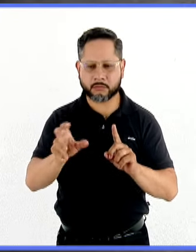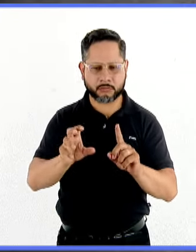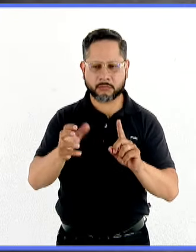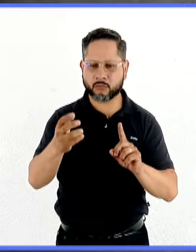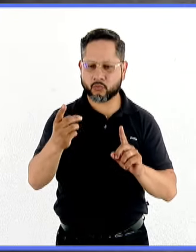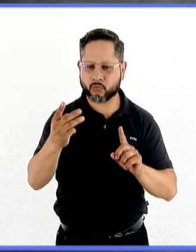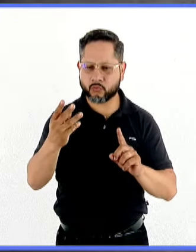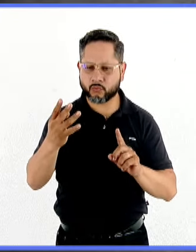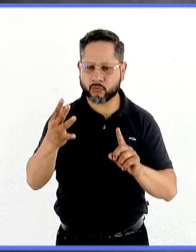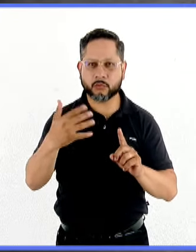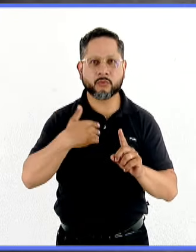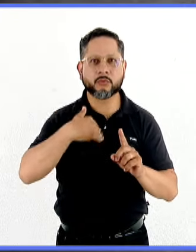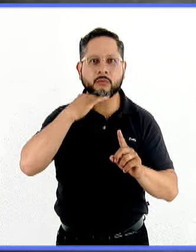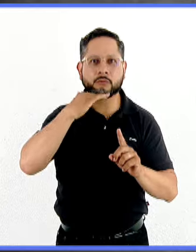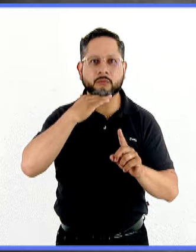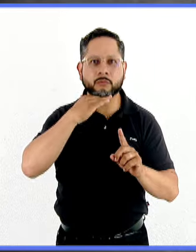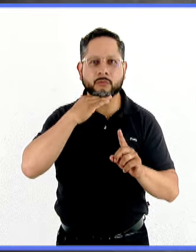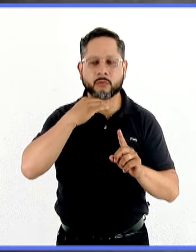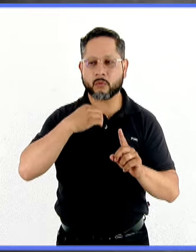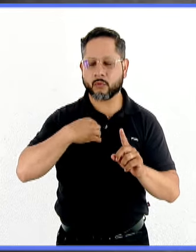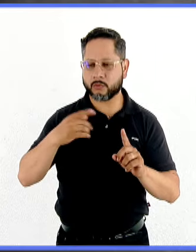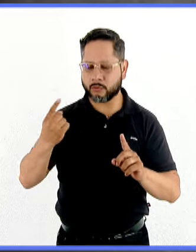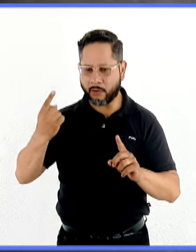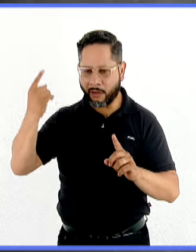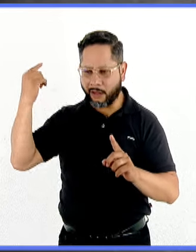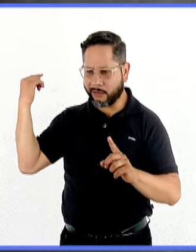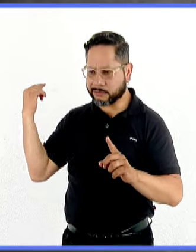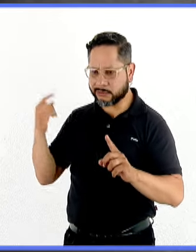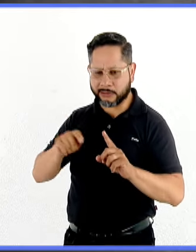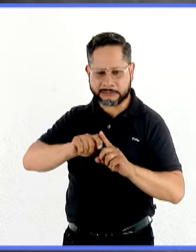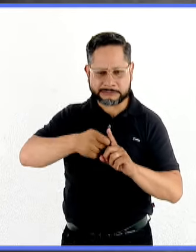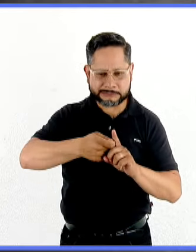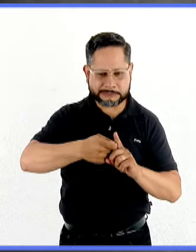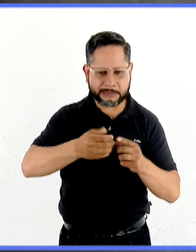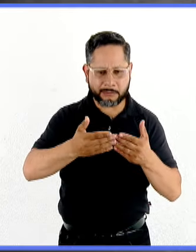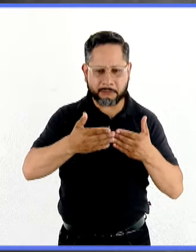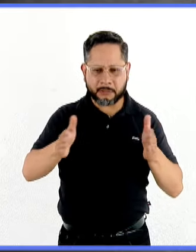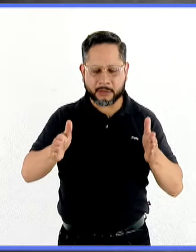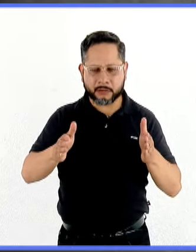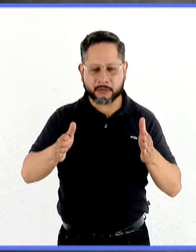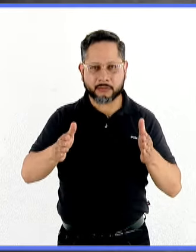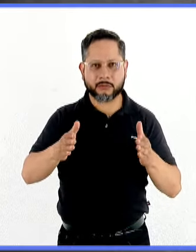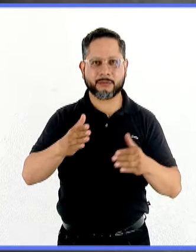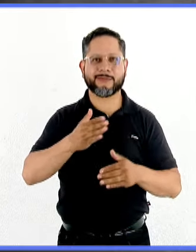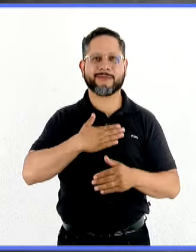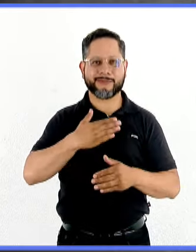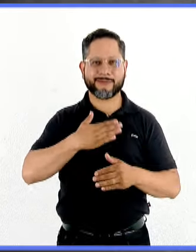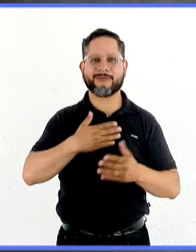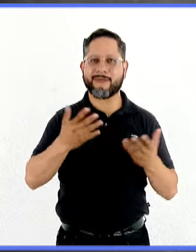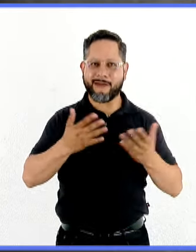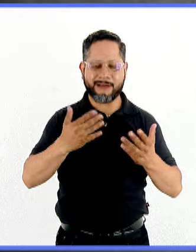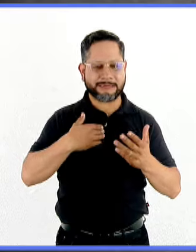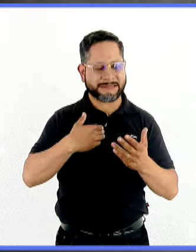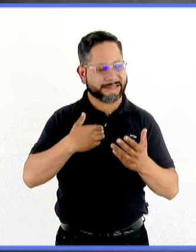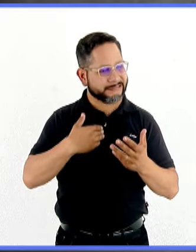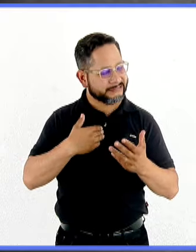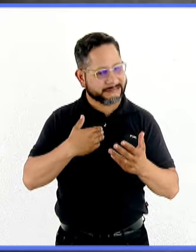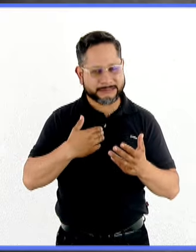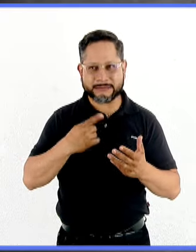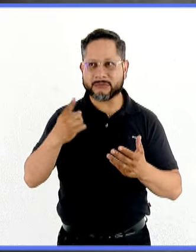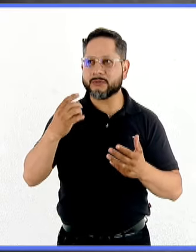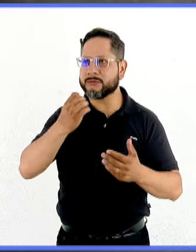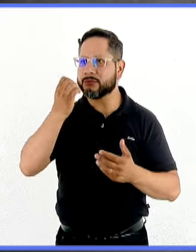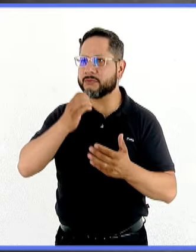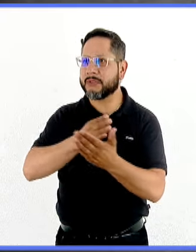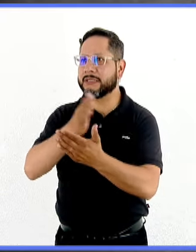cinco, o que estoy todo el tiempo pensando que deje la llave abierta, entonces esto realmente me doy cuenta que interfiere con lo que estoy haciendo, por ejemplo, si estoy en la